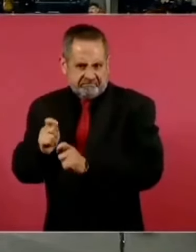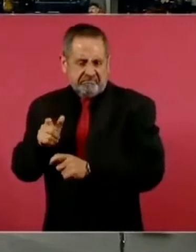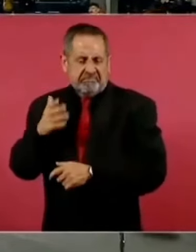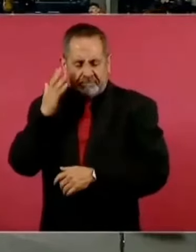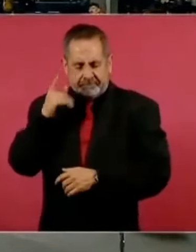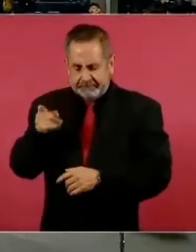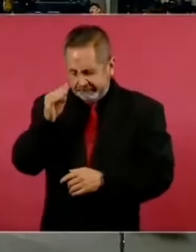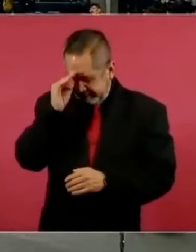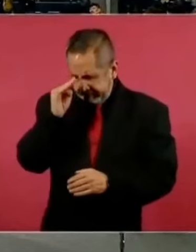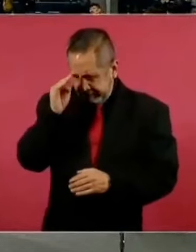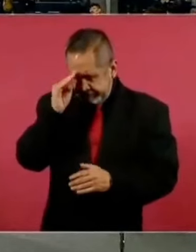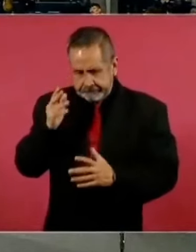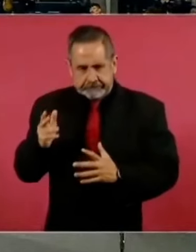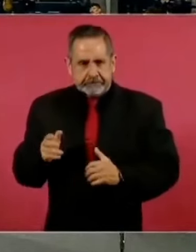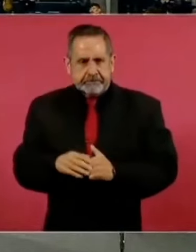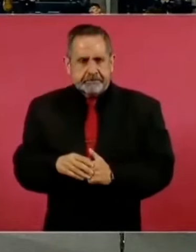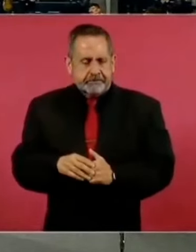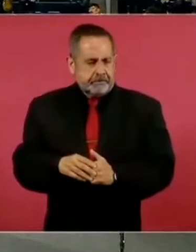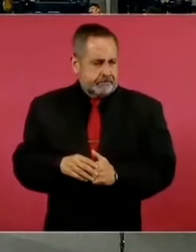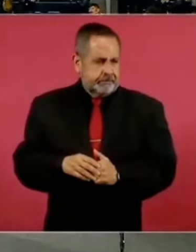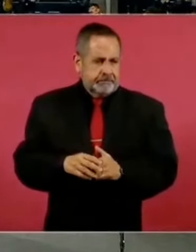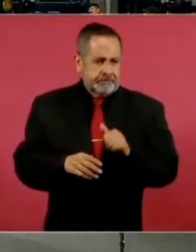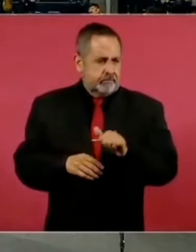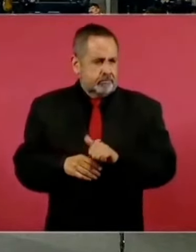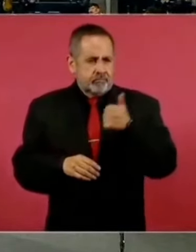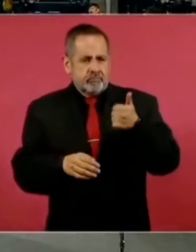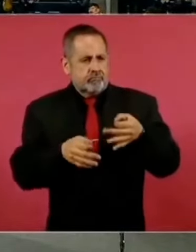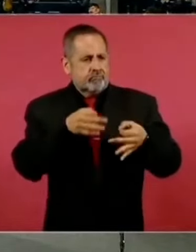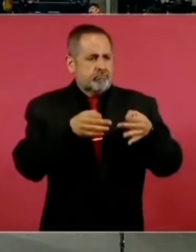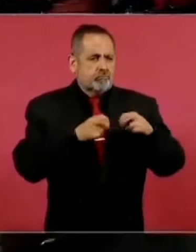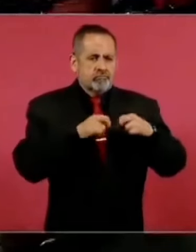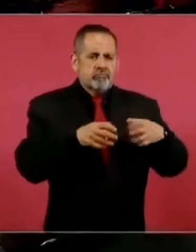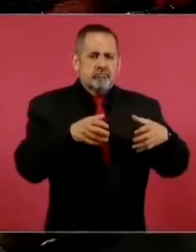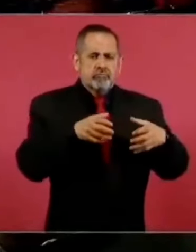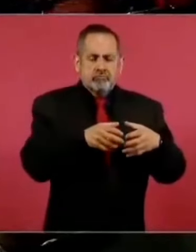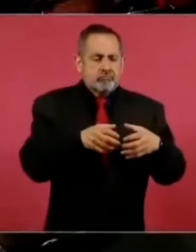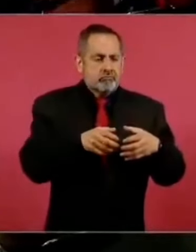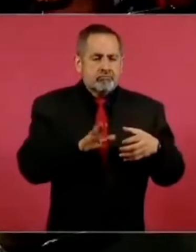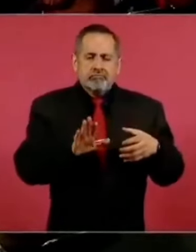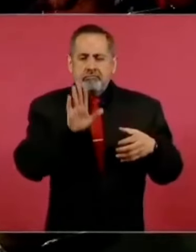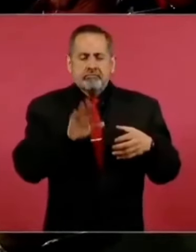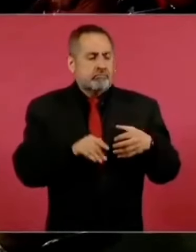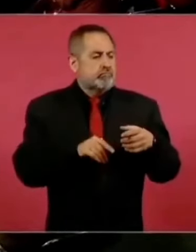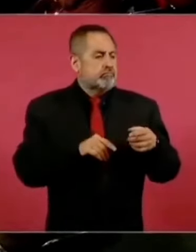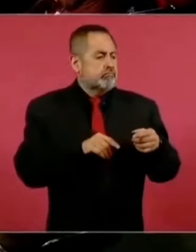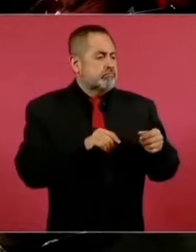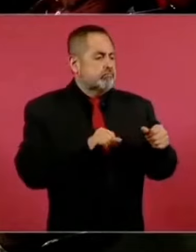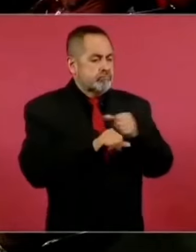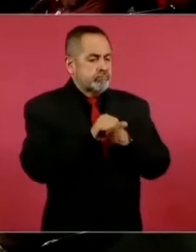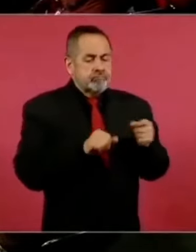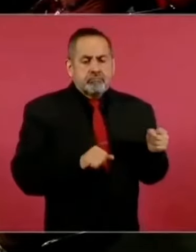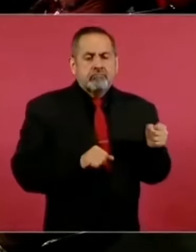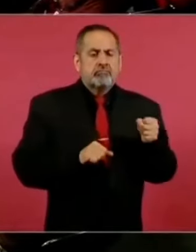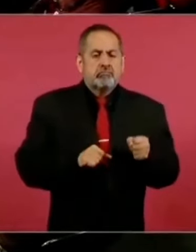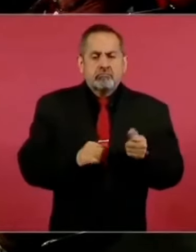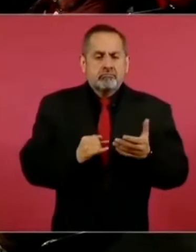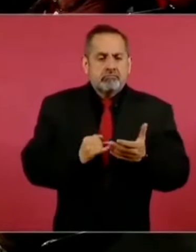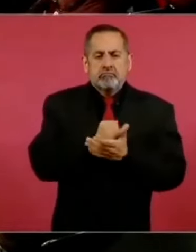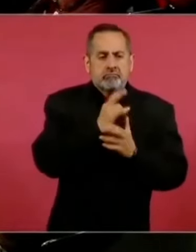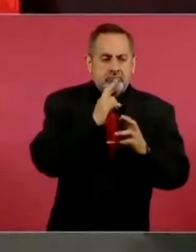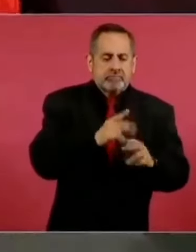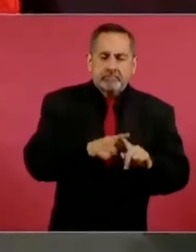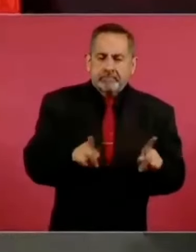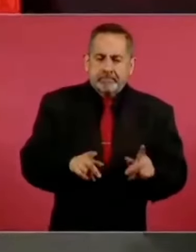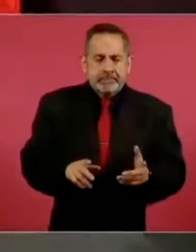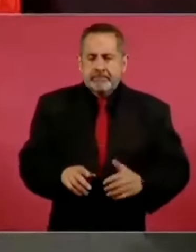pensando que otro ministro va a resolver de otra manera. No,